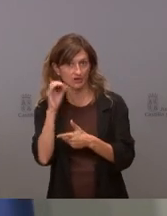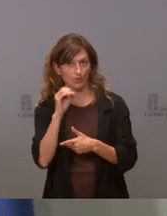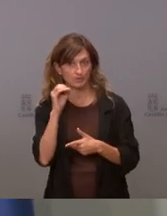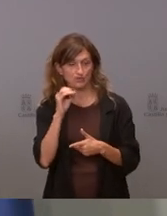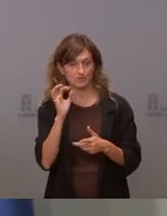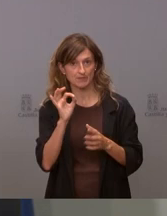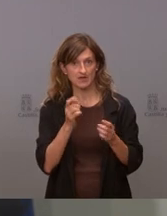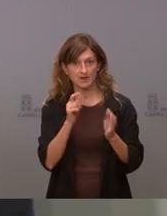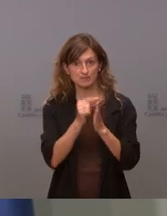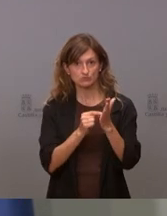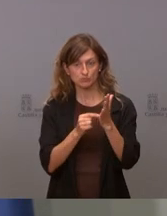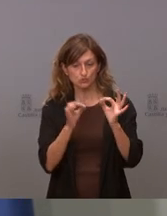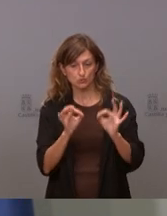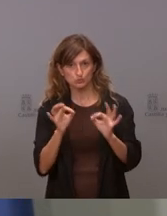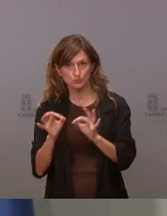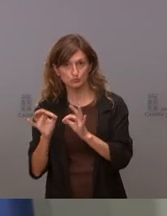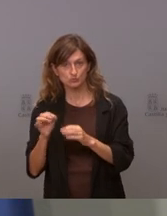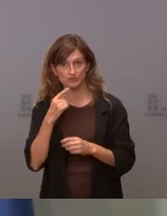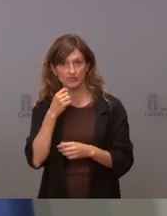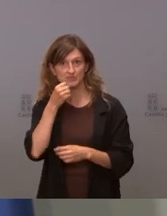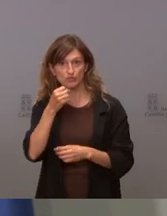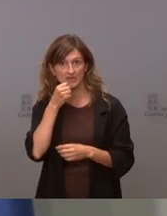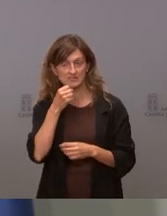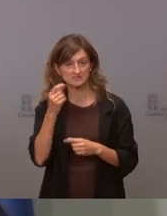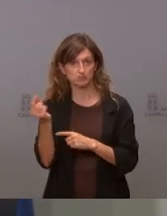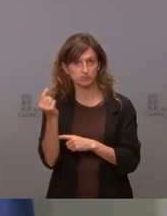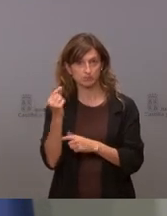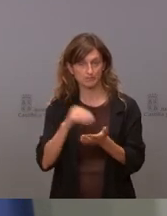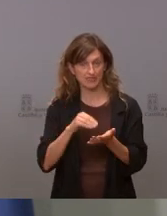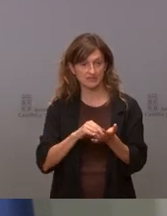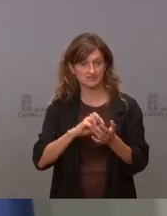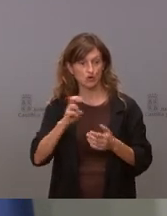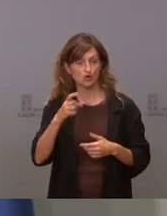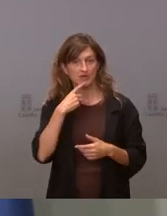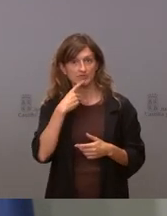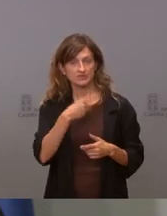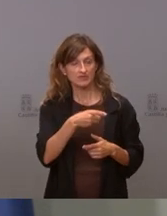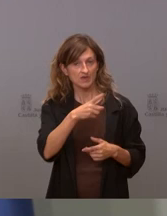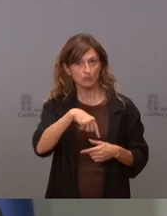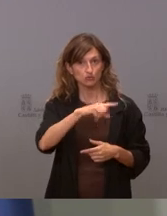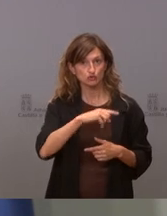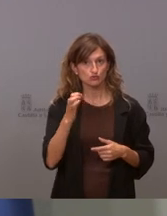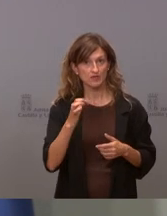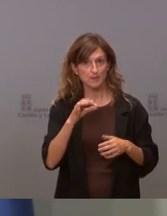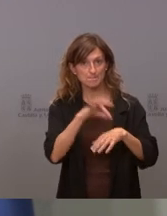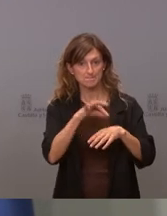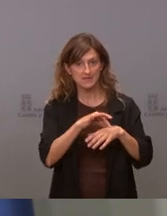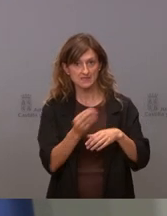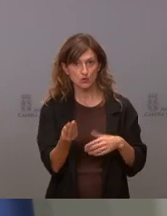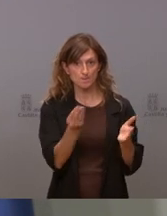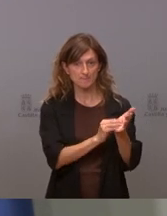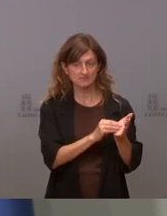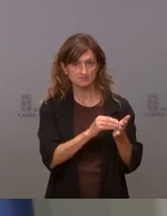ajustarse al presupuesto esto nos lo dice el partido socialista con mucha frecuencia y otros días nos dice que tenemos que poner médicos por kilómetro cuadrado